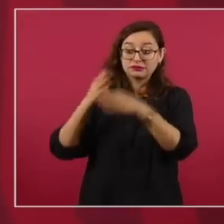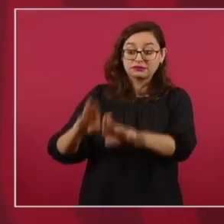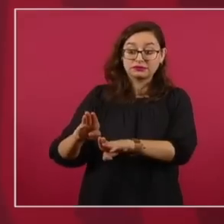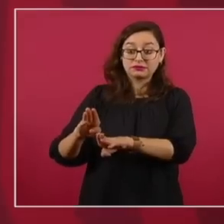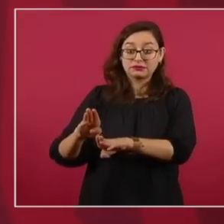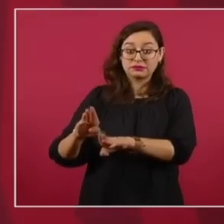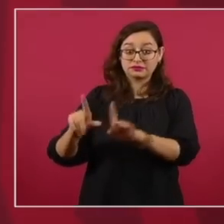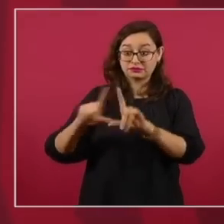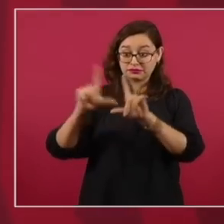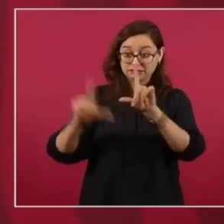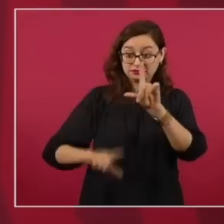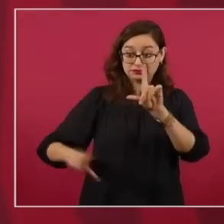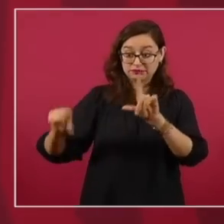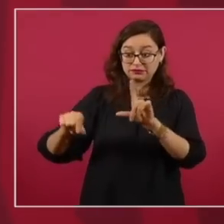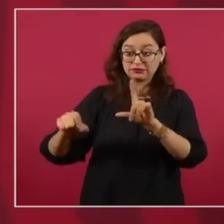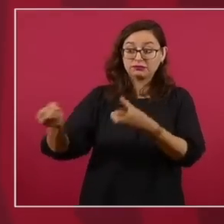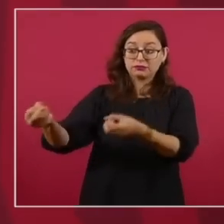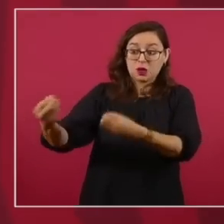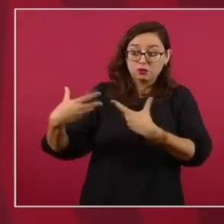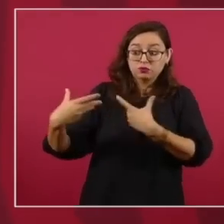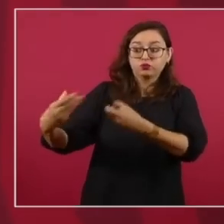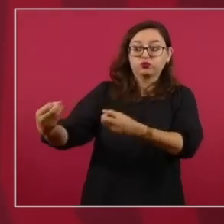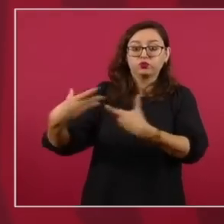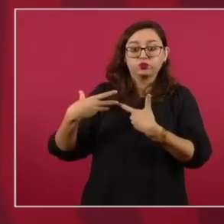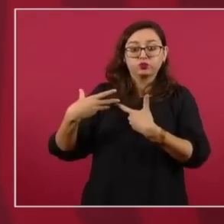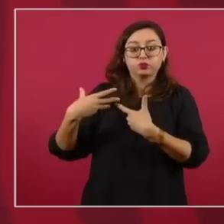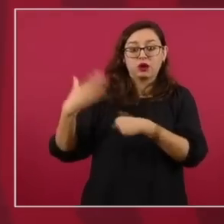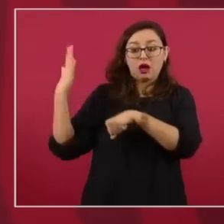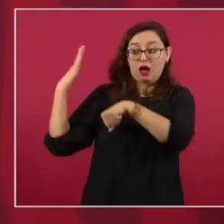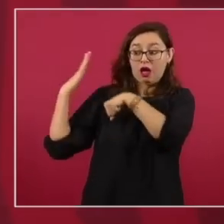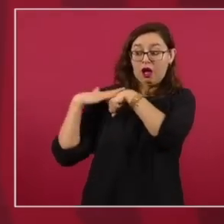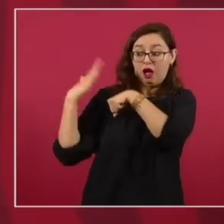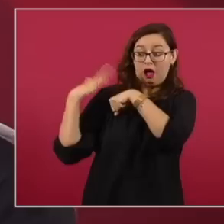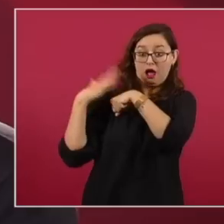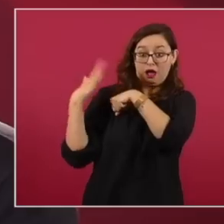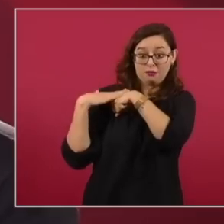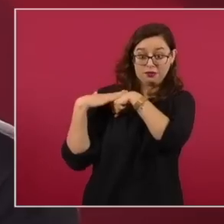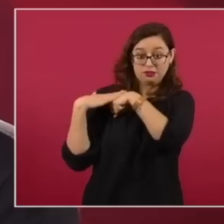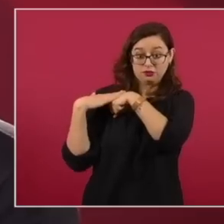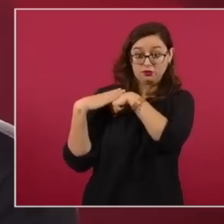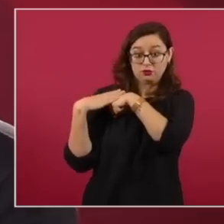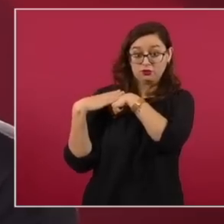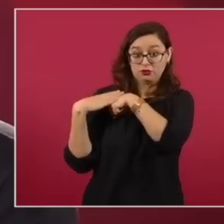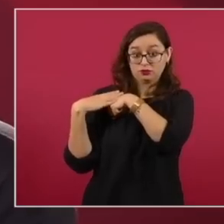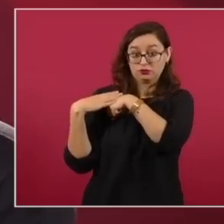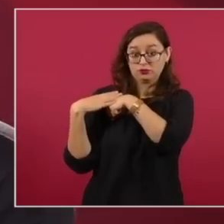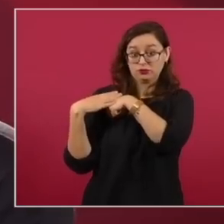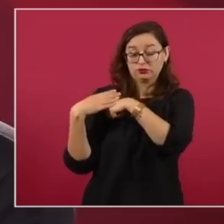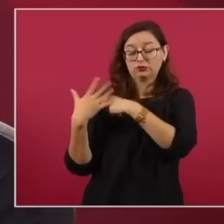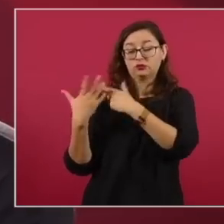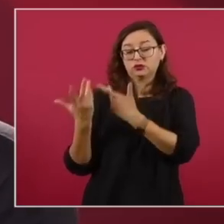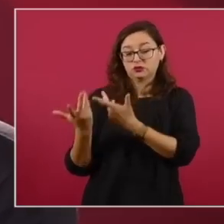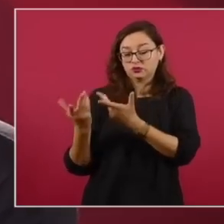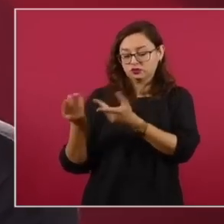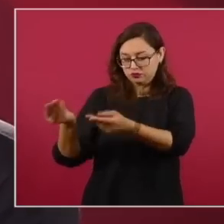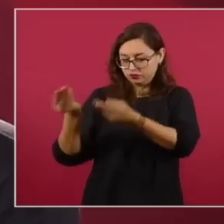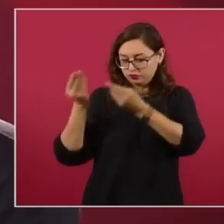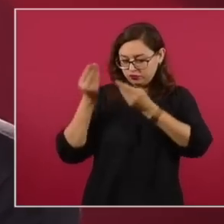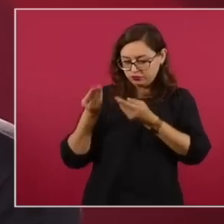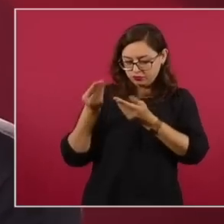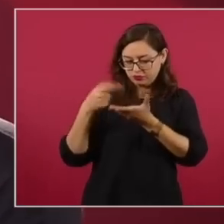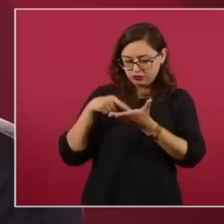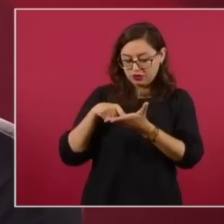le da a la unidad de inteligencia financiera en relación con las personas